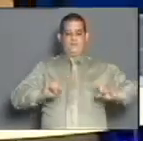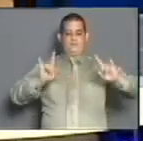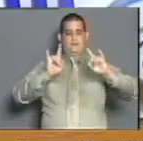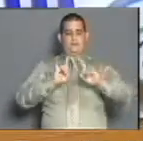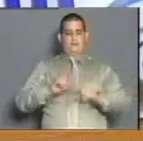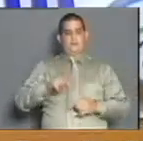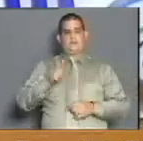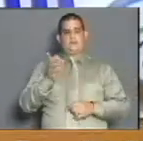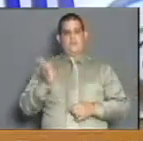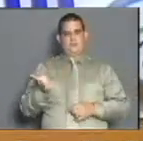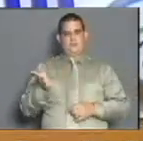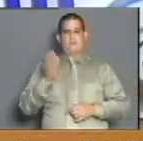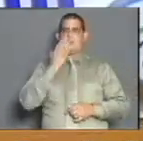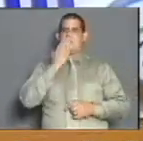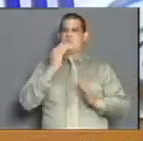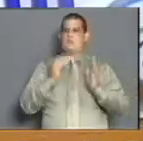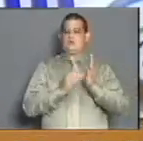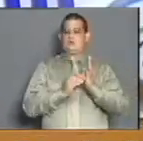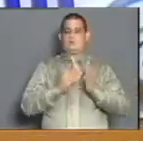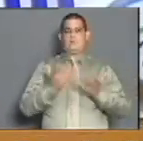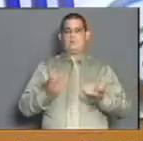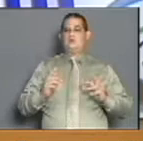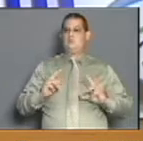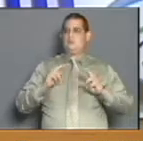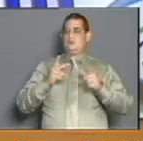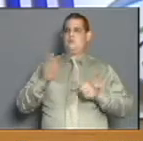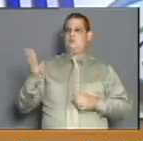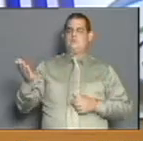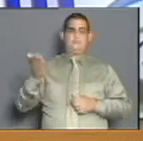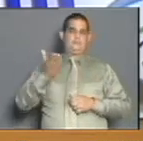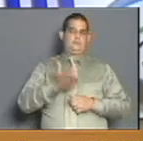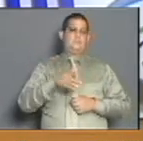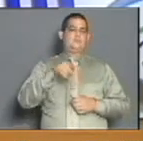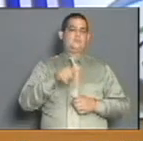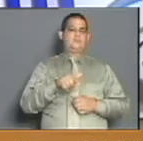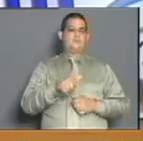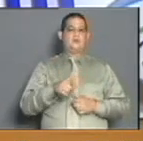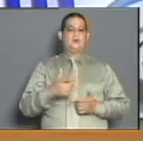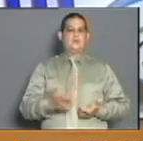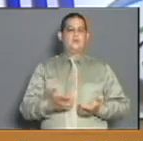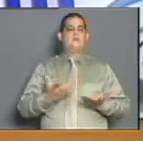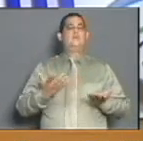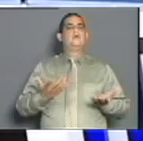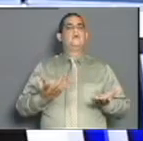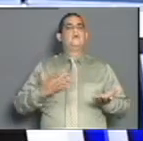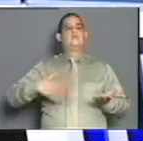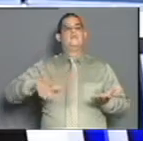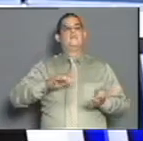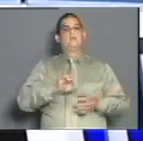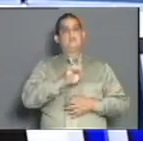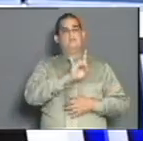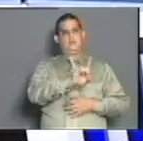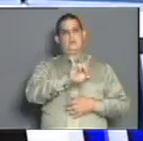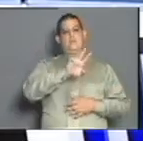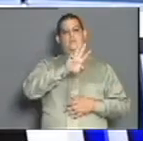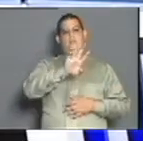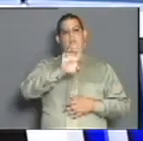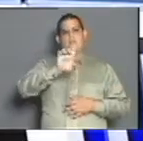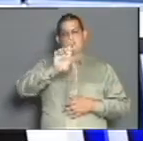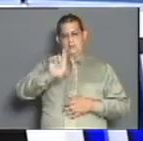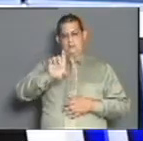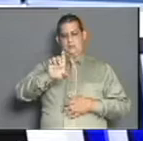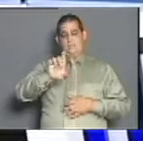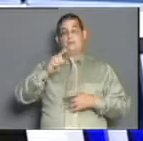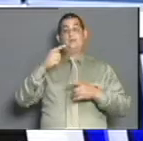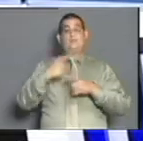Universidad de Ciencias Médicas. Buenas tardes. Buenas tardes. Nuevamente bienvenida como siempre a nuestro programa, 131 casos. Y el